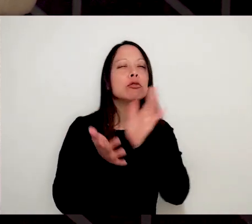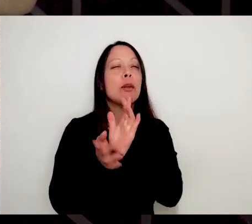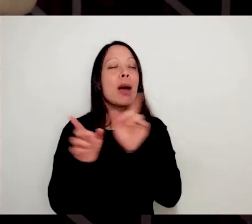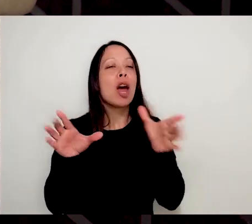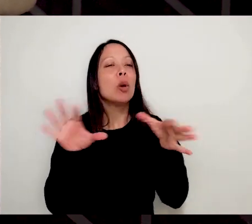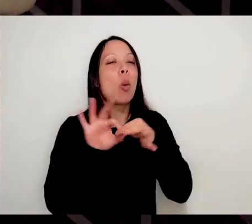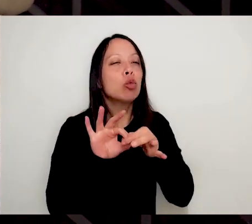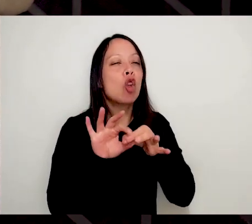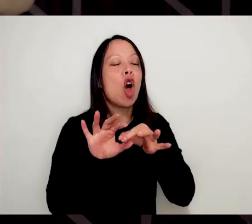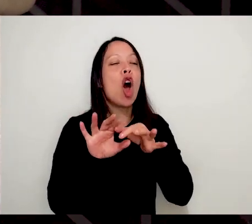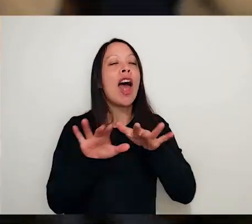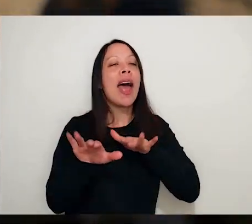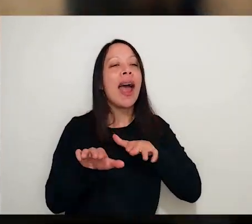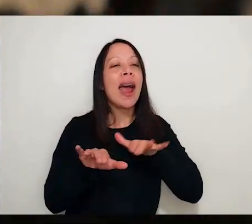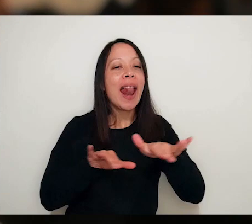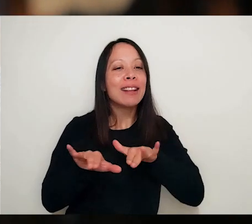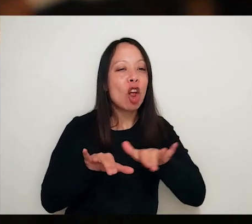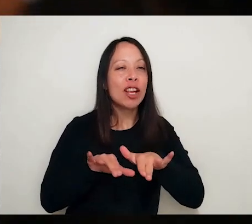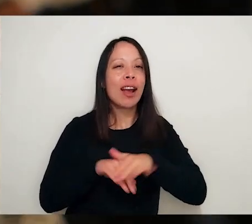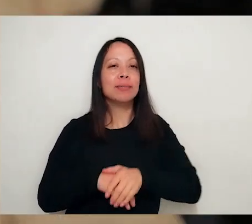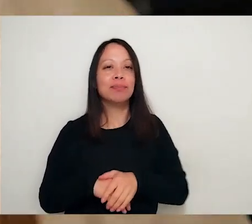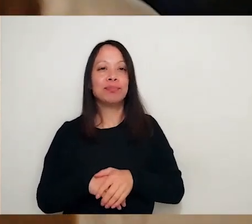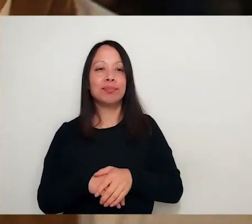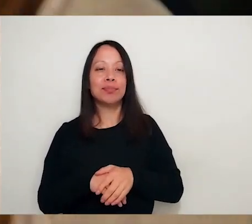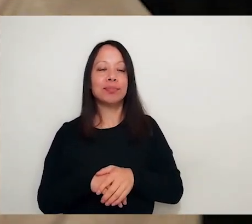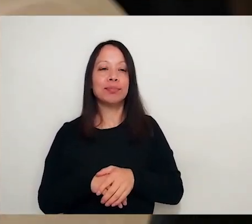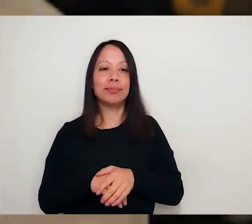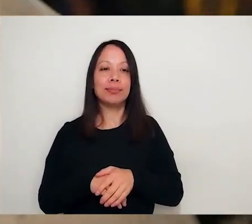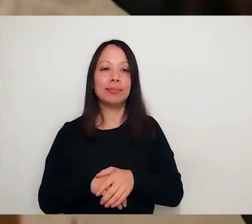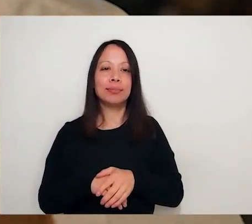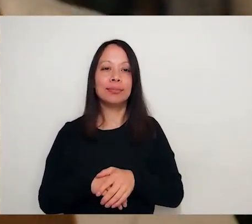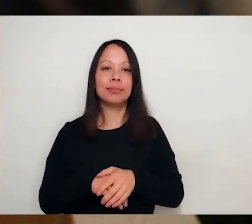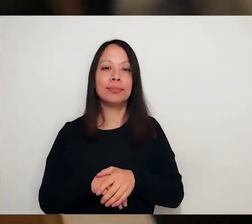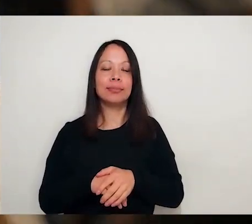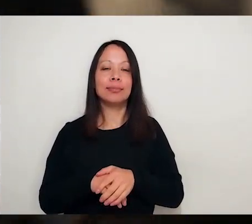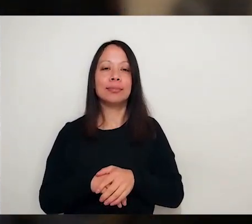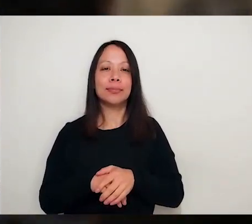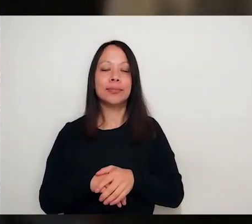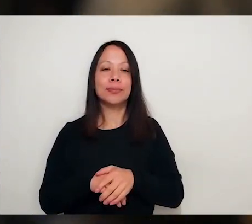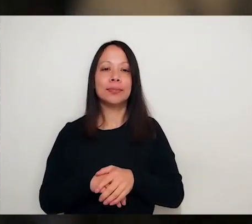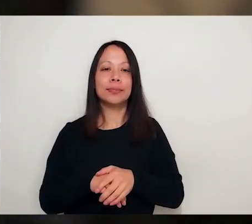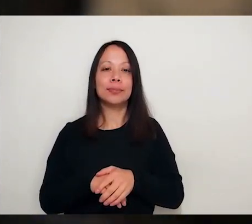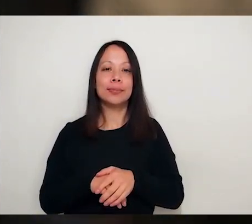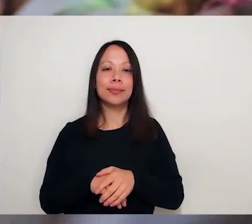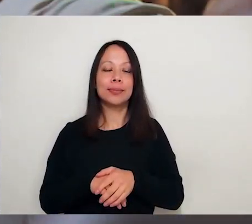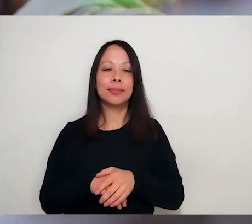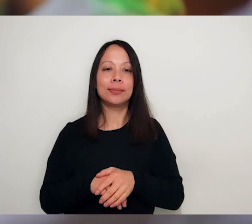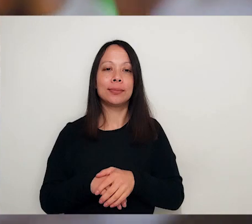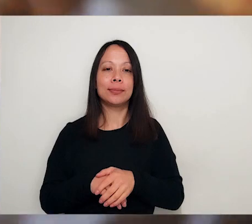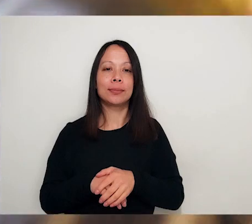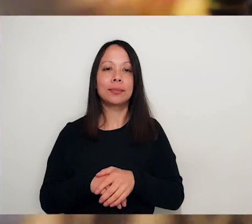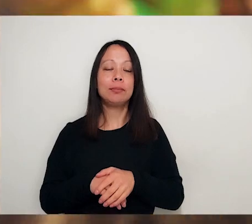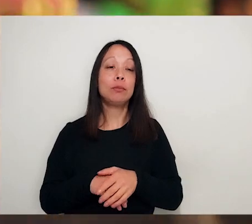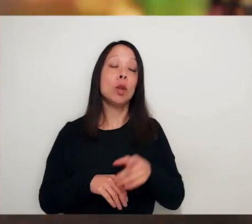pero hace composiciones de música. En la calle, hombres de camisa blanca desfilan y tocan instrumentos de percusión. Una mujer de trenzas y